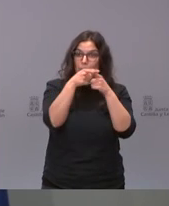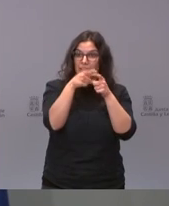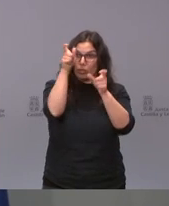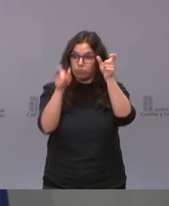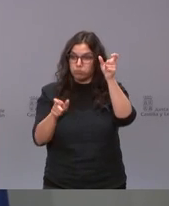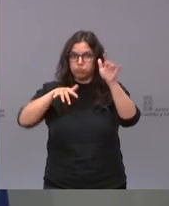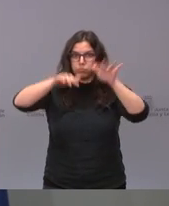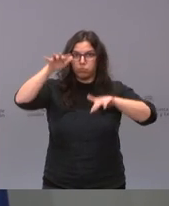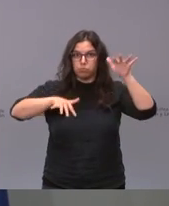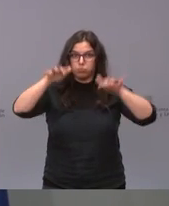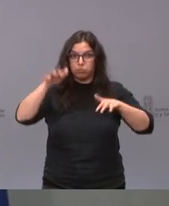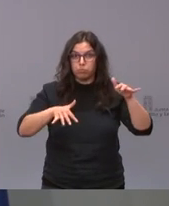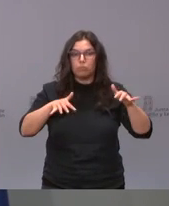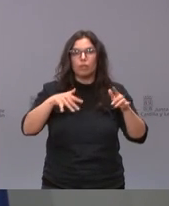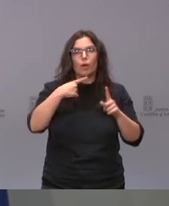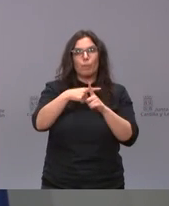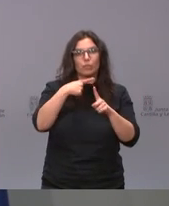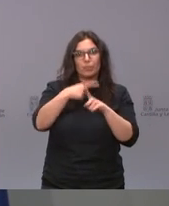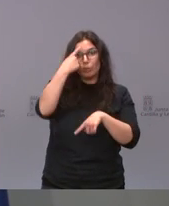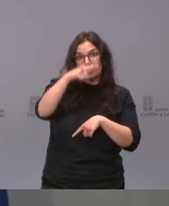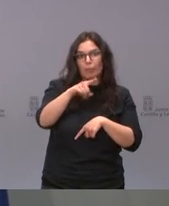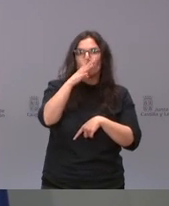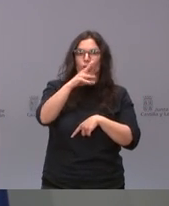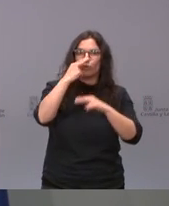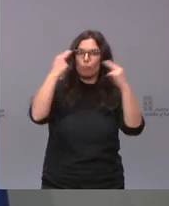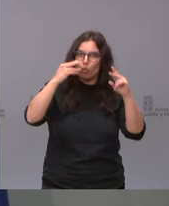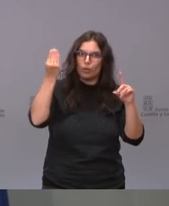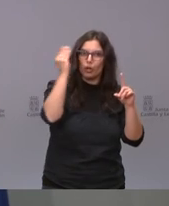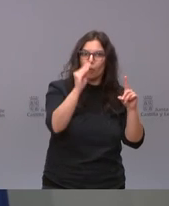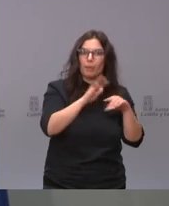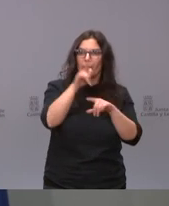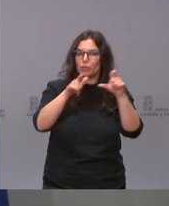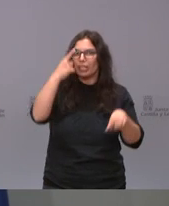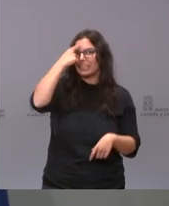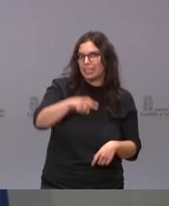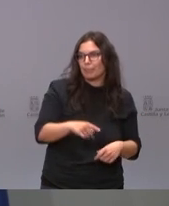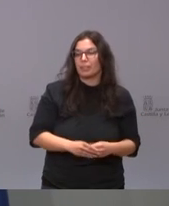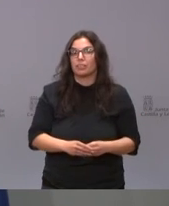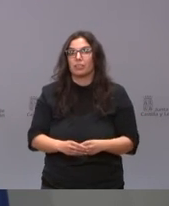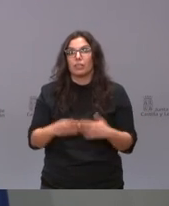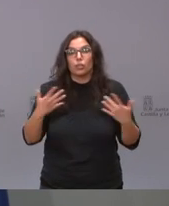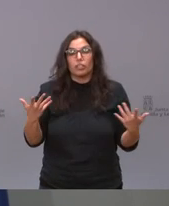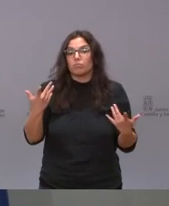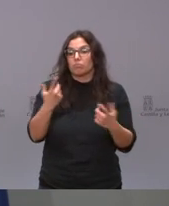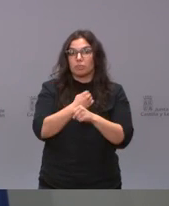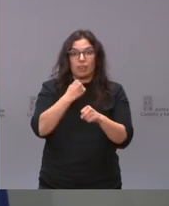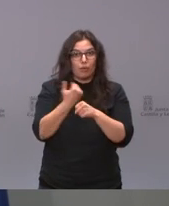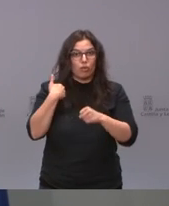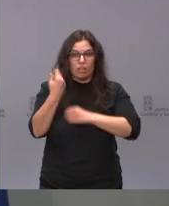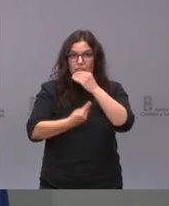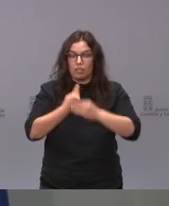es bueno que se sepa para eso lo publicamos lo publicamos para que se sepa por lo tanto el trabajo está hecho